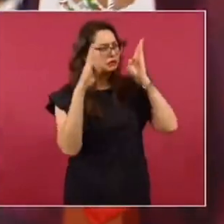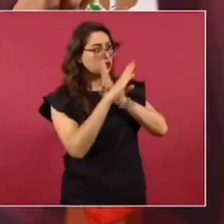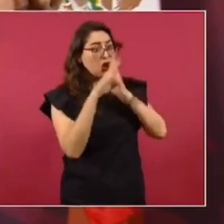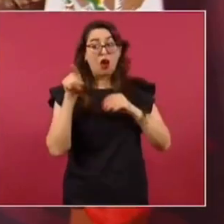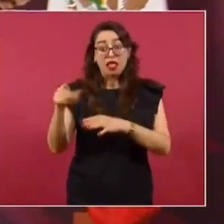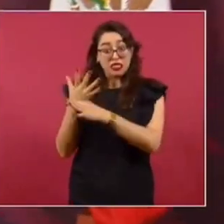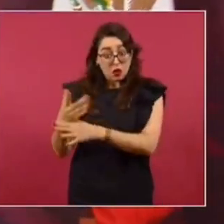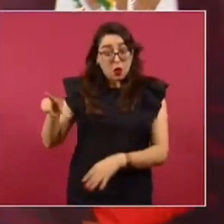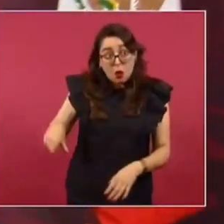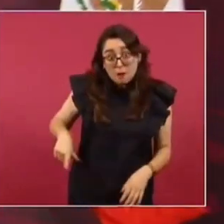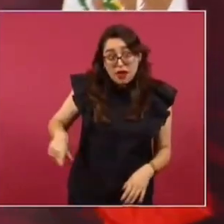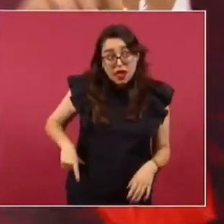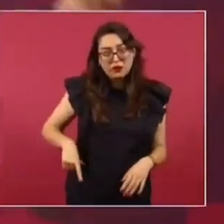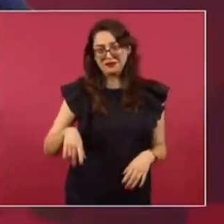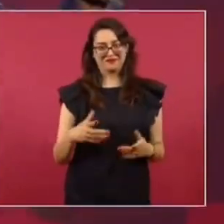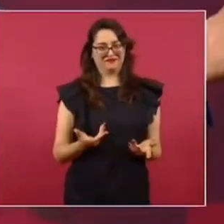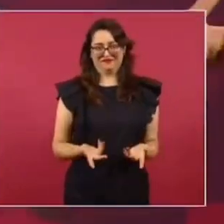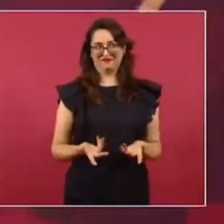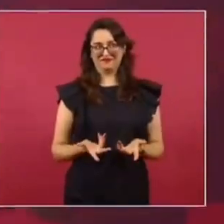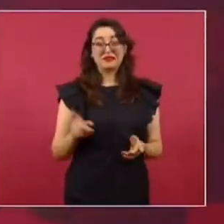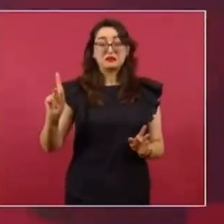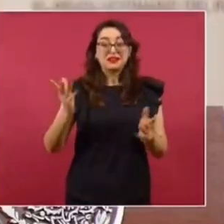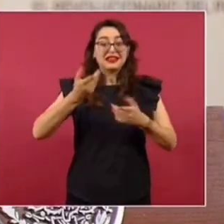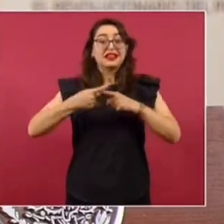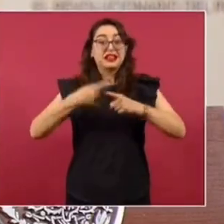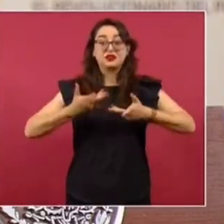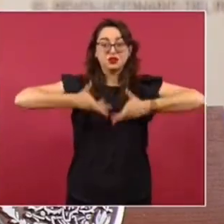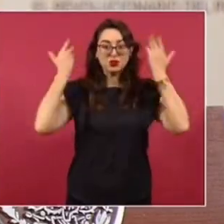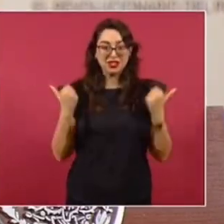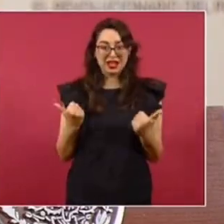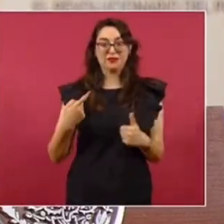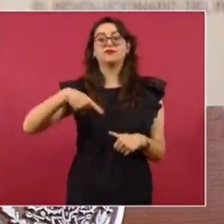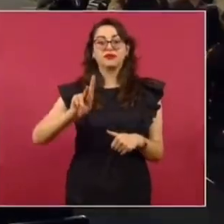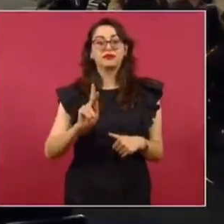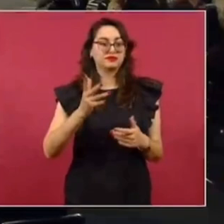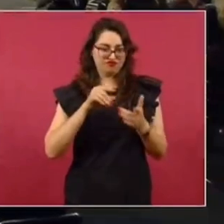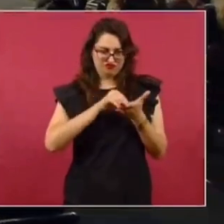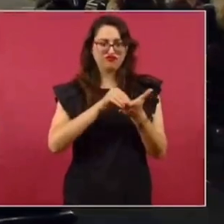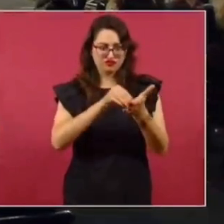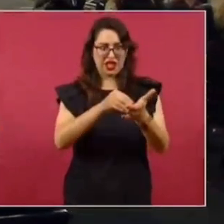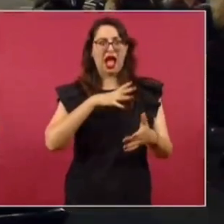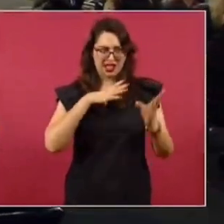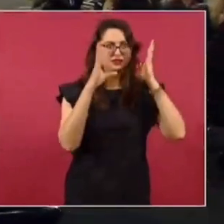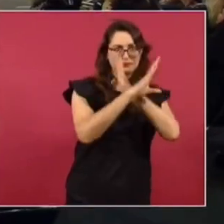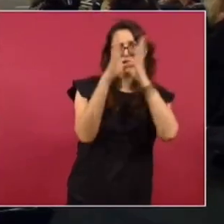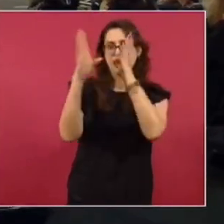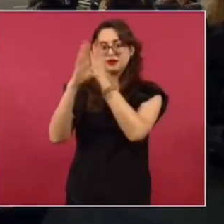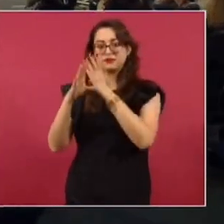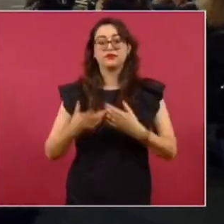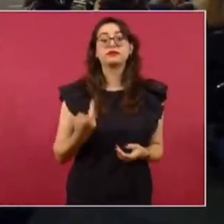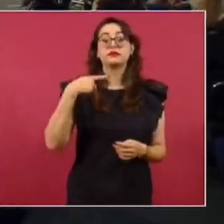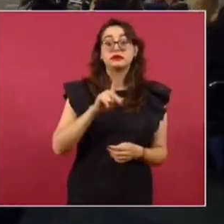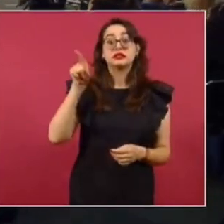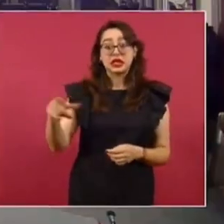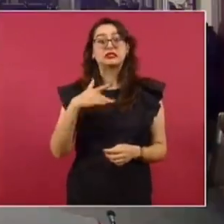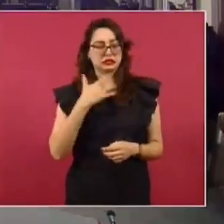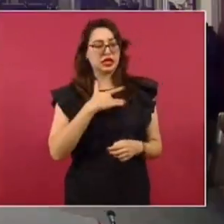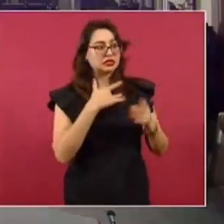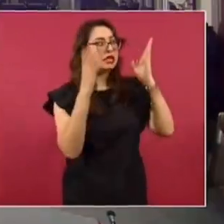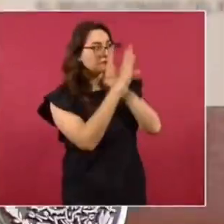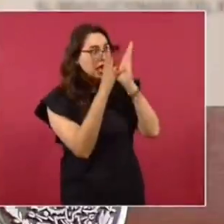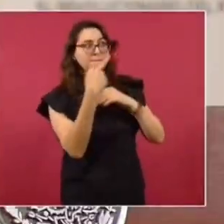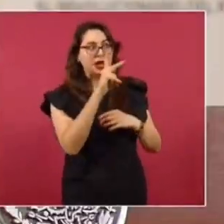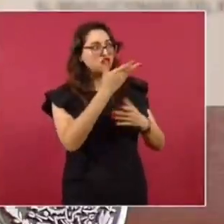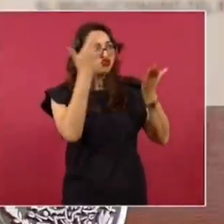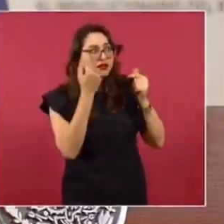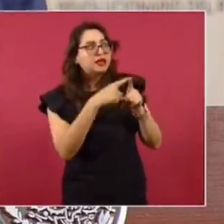Si antes todos espiaban y siguen espiando. ¿De dónde salen las guacamayas? Claro, o sea, sí se tiene la certeza de que fue espiado, pero no se sabe